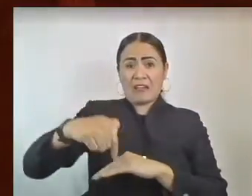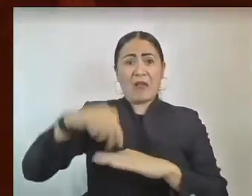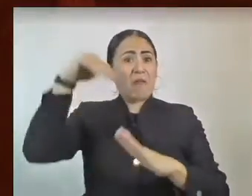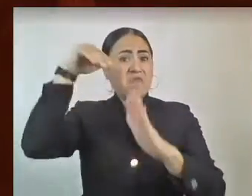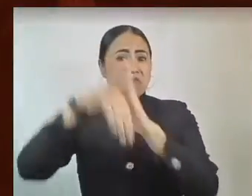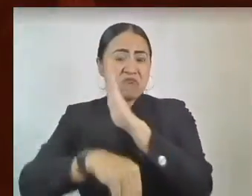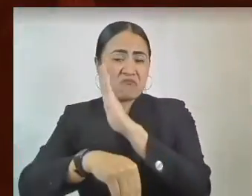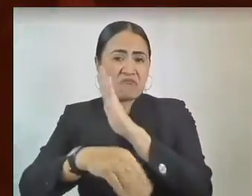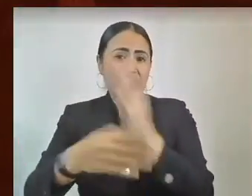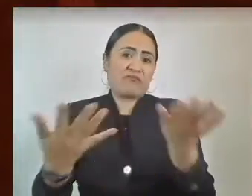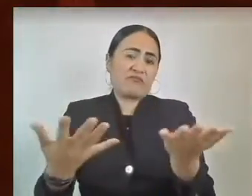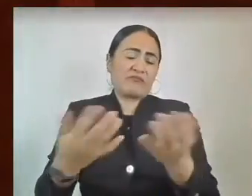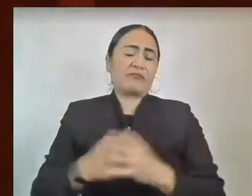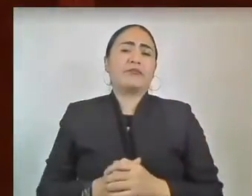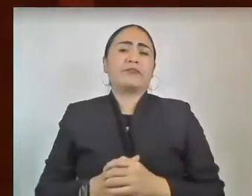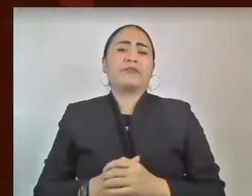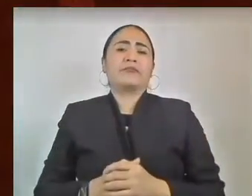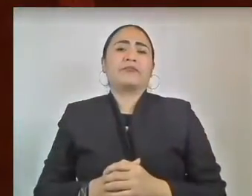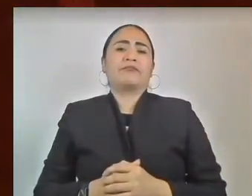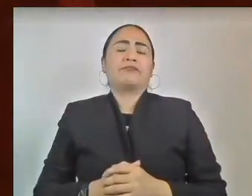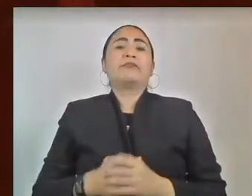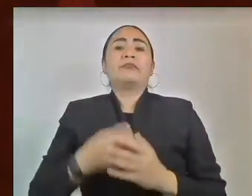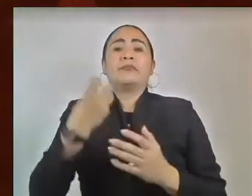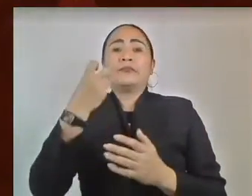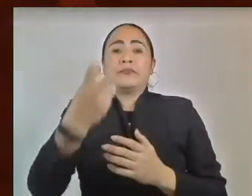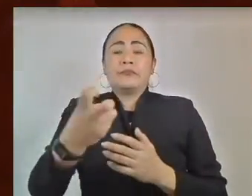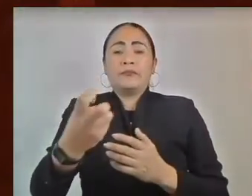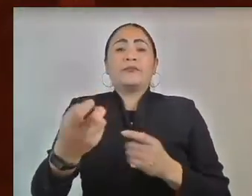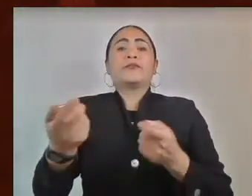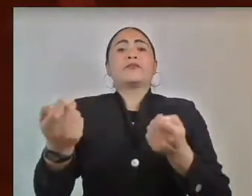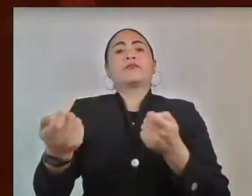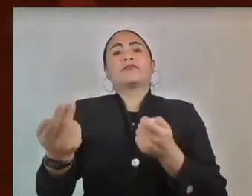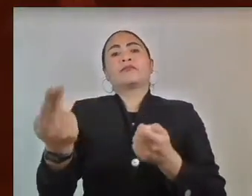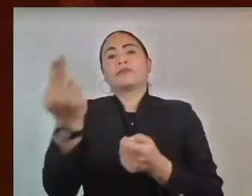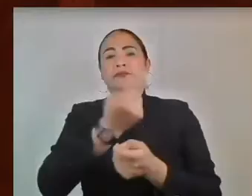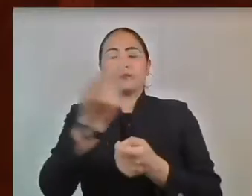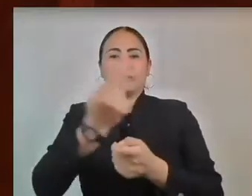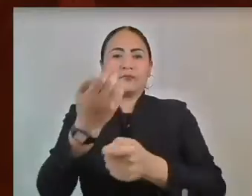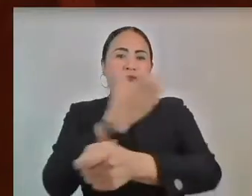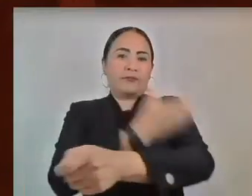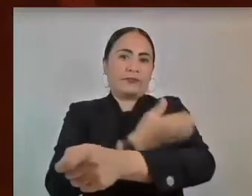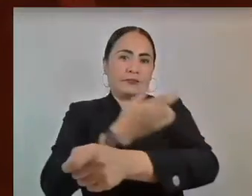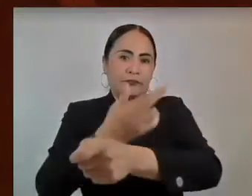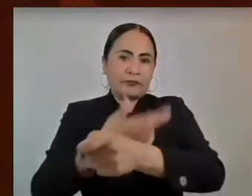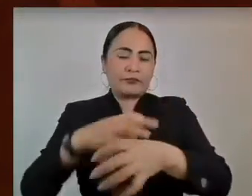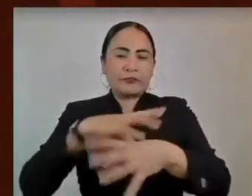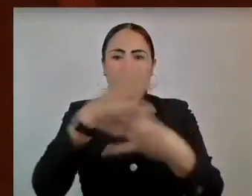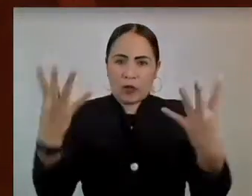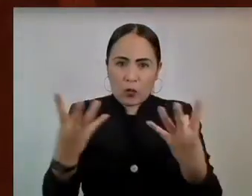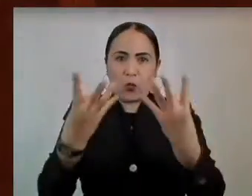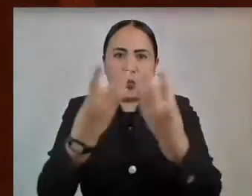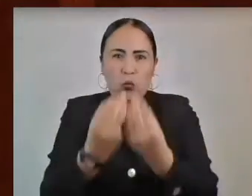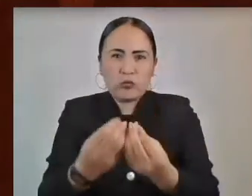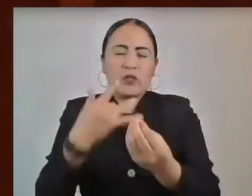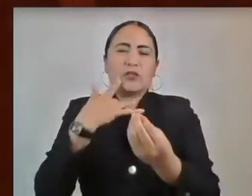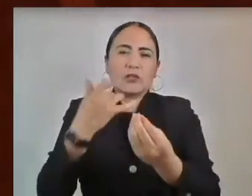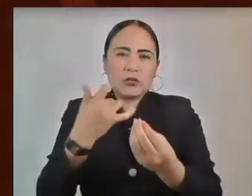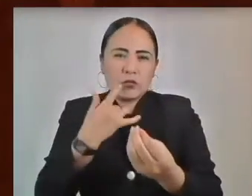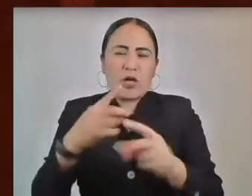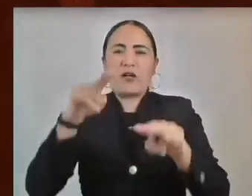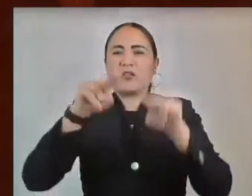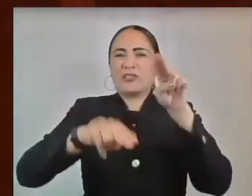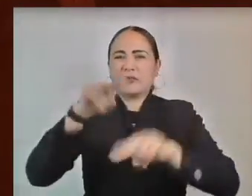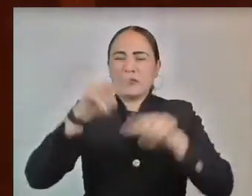En consecuencia, se hace necesaria la coordinación y suma de esfuerzos entre los poderes del Estado.